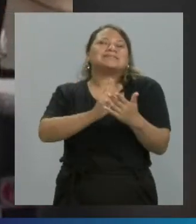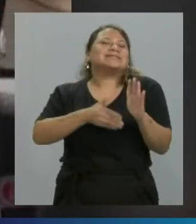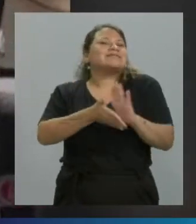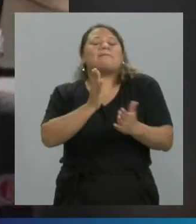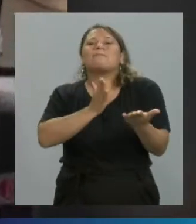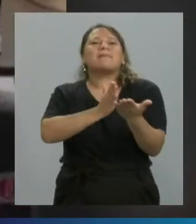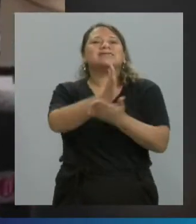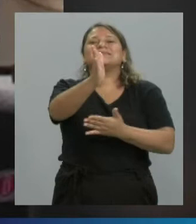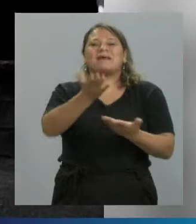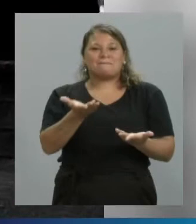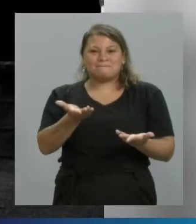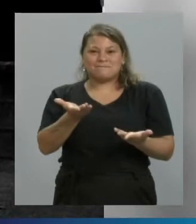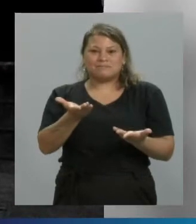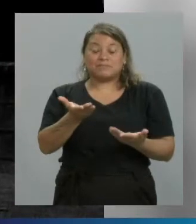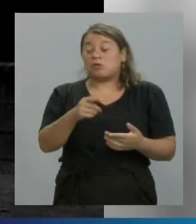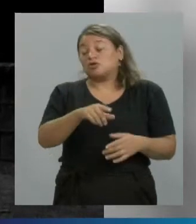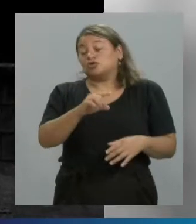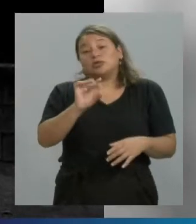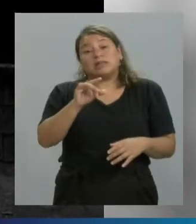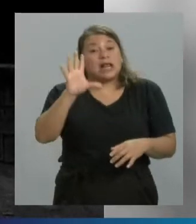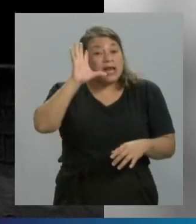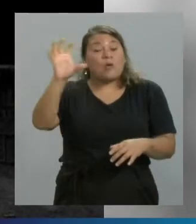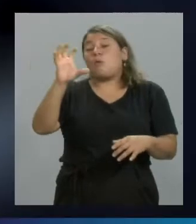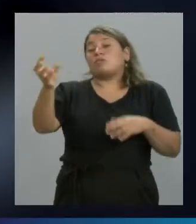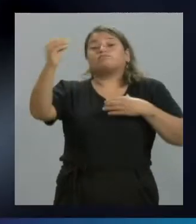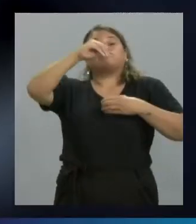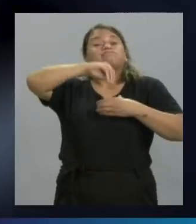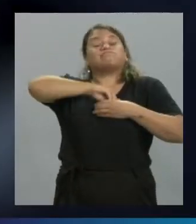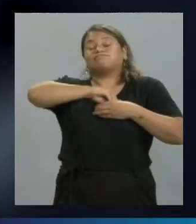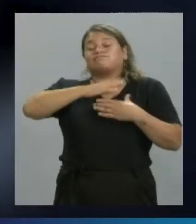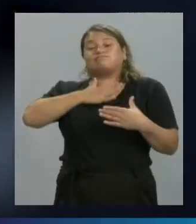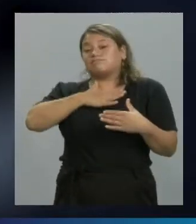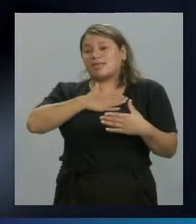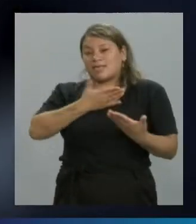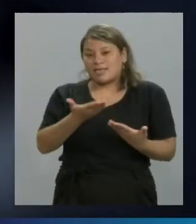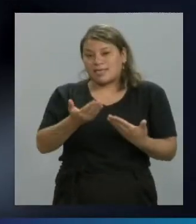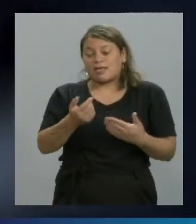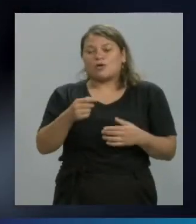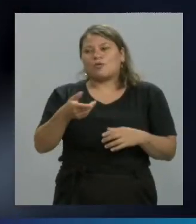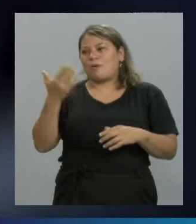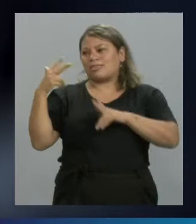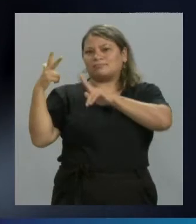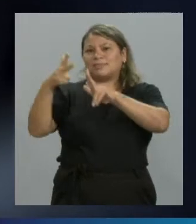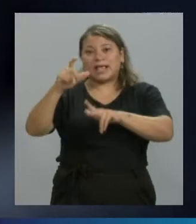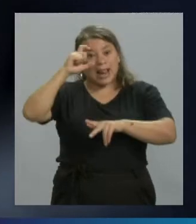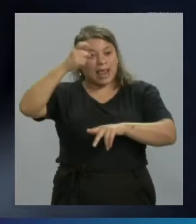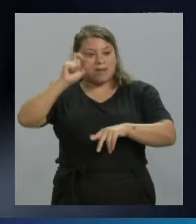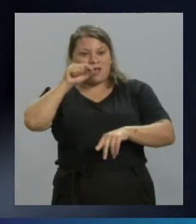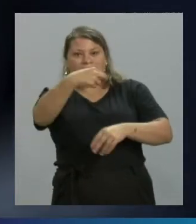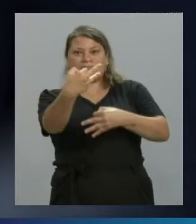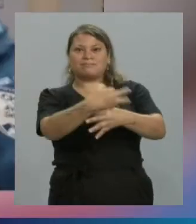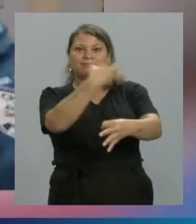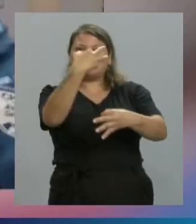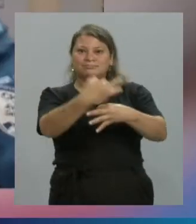Que da los buenos recuerdos, como decíamos recién, la experiencia que él transmitía,